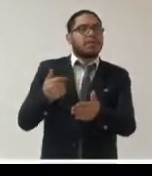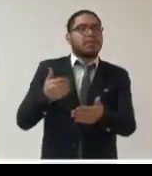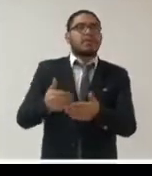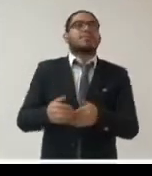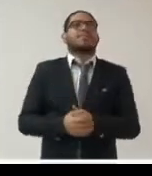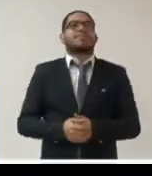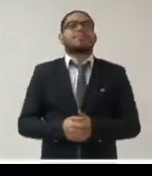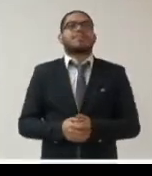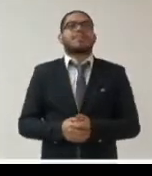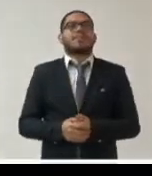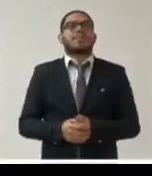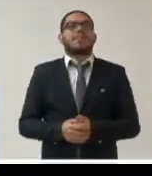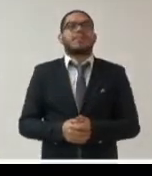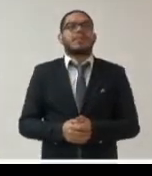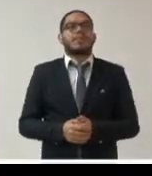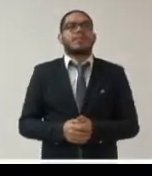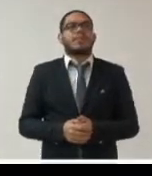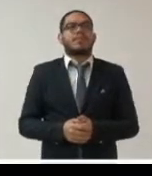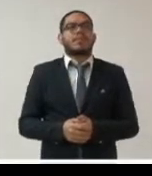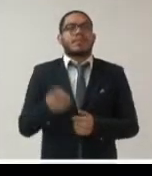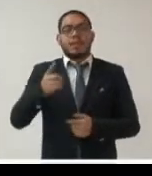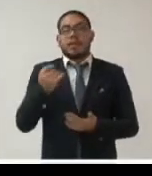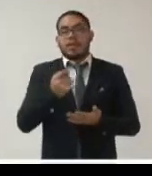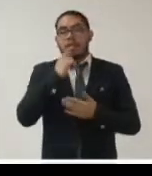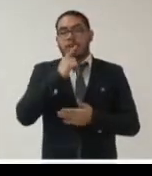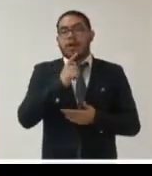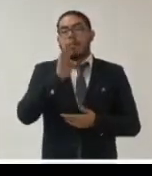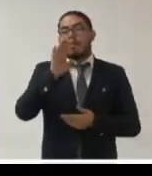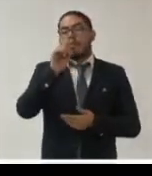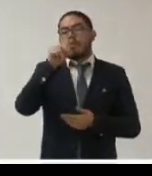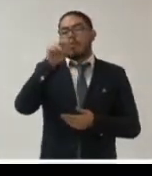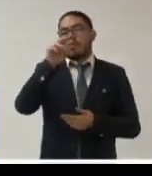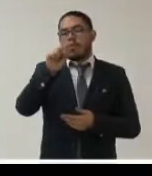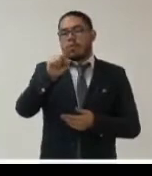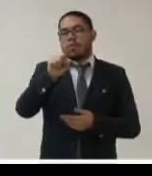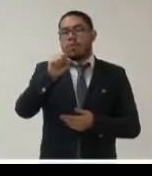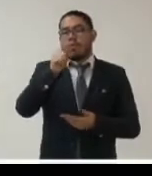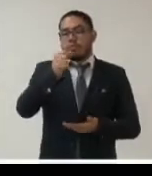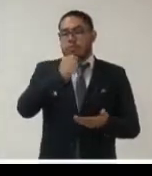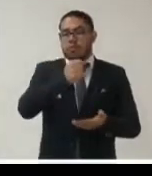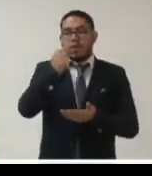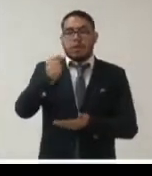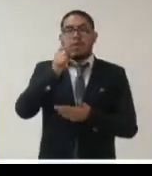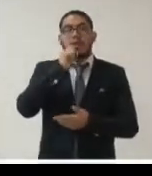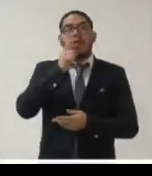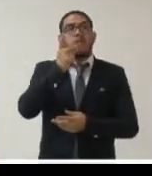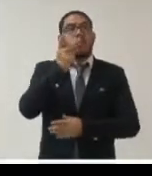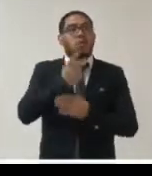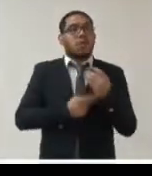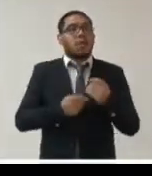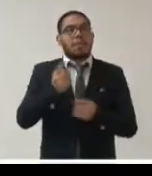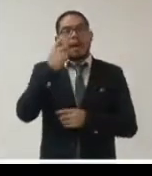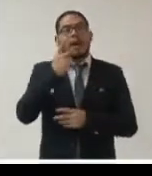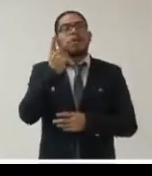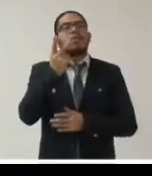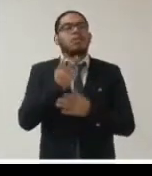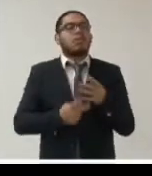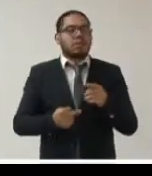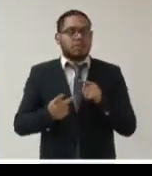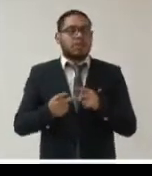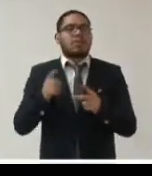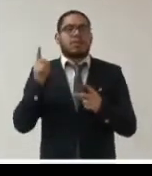particular supervisamos la entrega de los bonos de dos de ellos particularmente para ver qué tipo de información